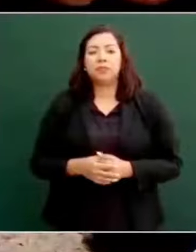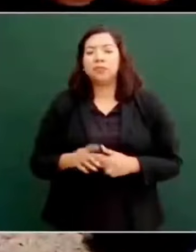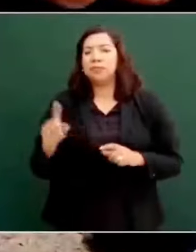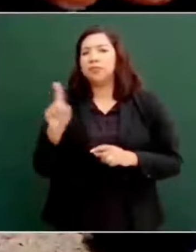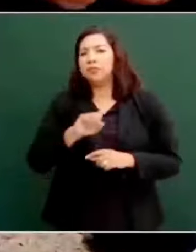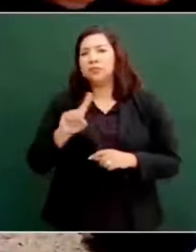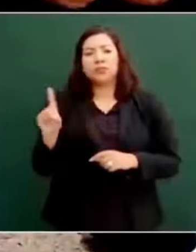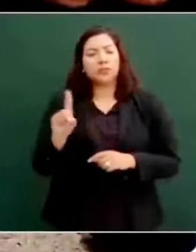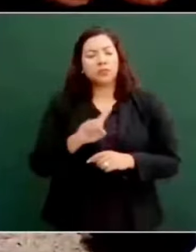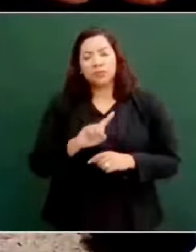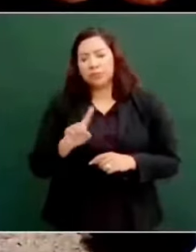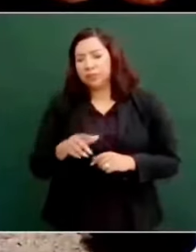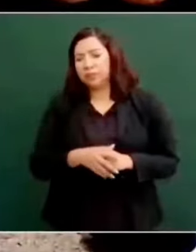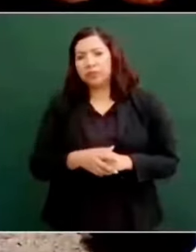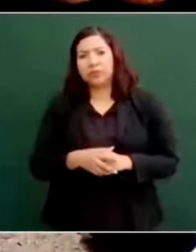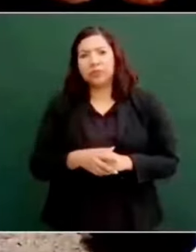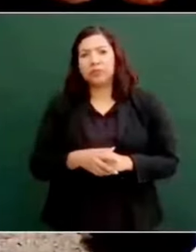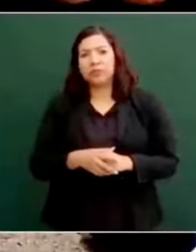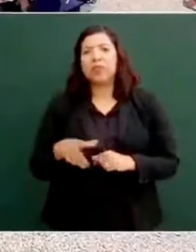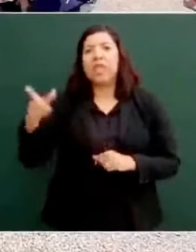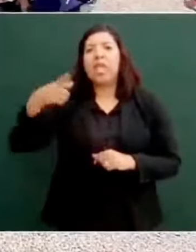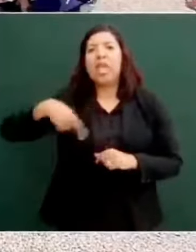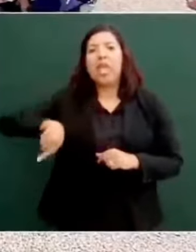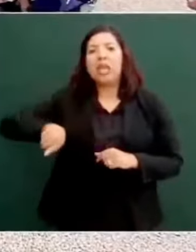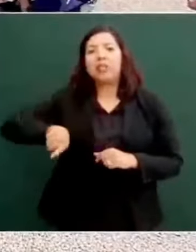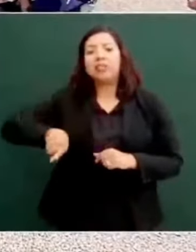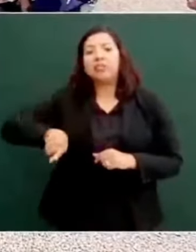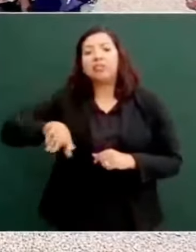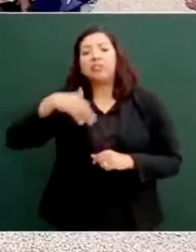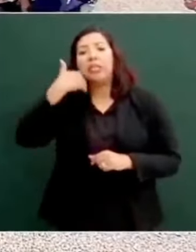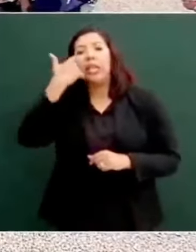no, por intereses. Te voy a poner un ejemplo.